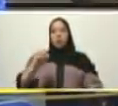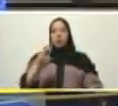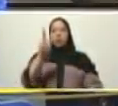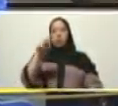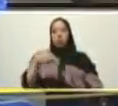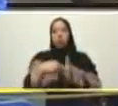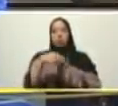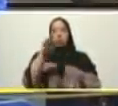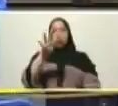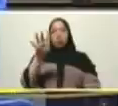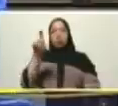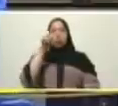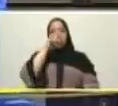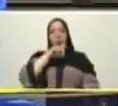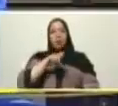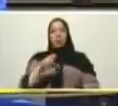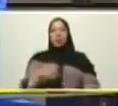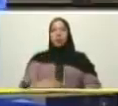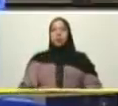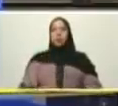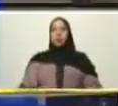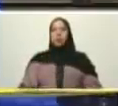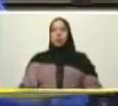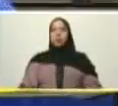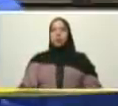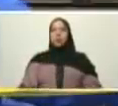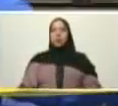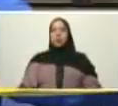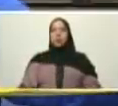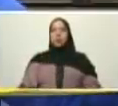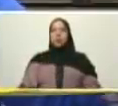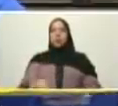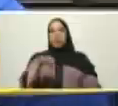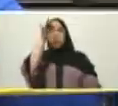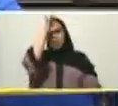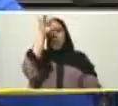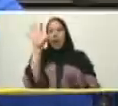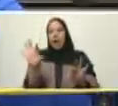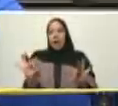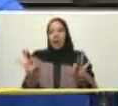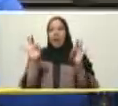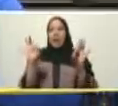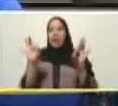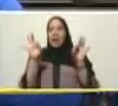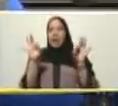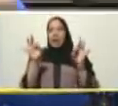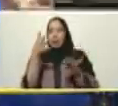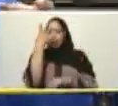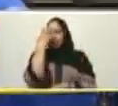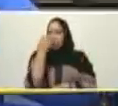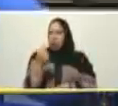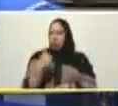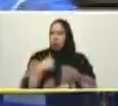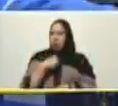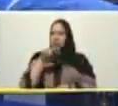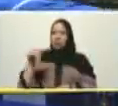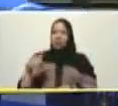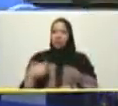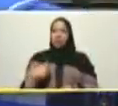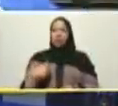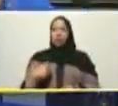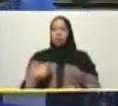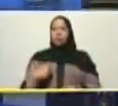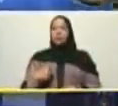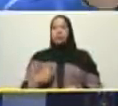esto no se entiende esto lo entiende los especialistas 15 mil toneladas métricas ahí me